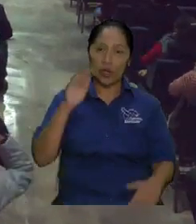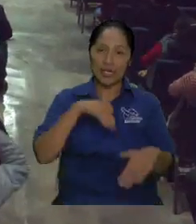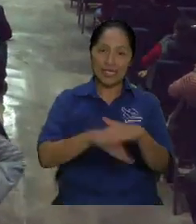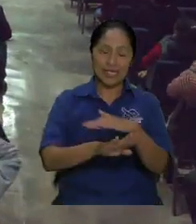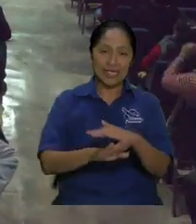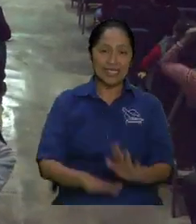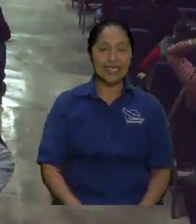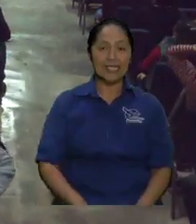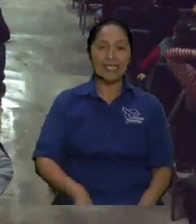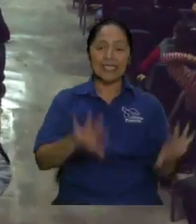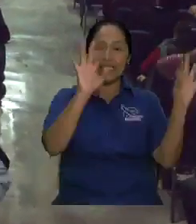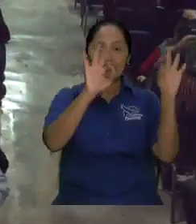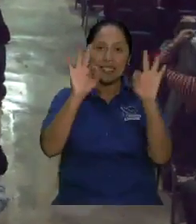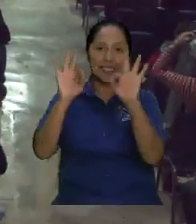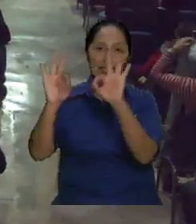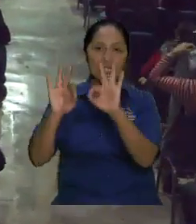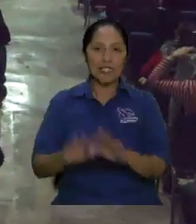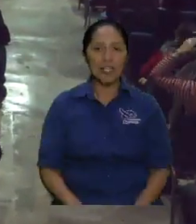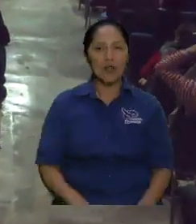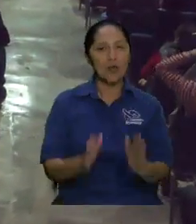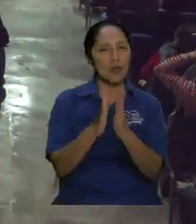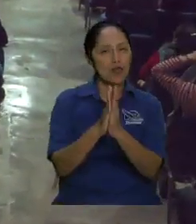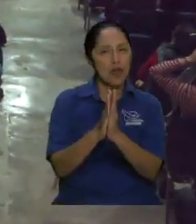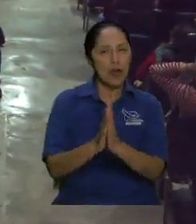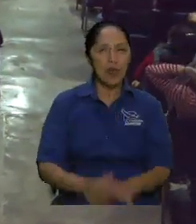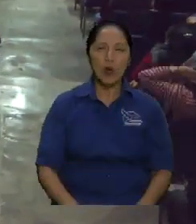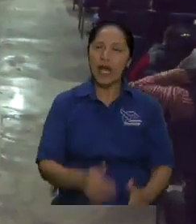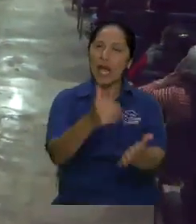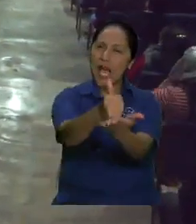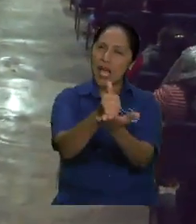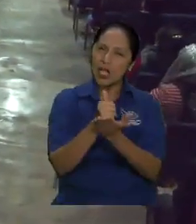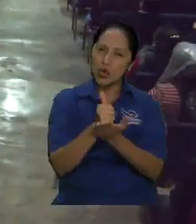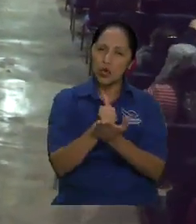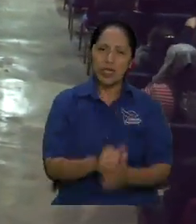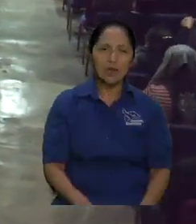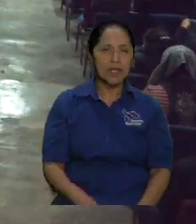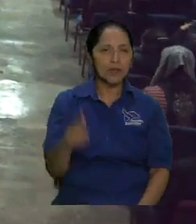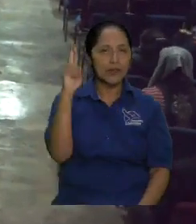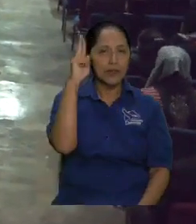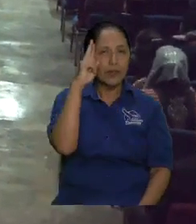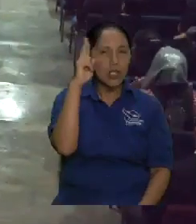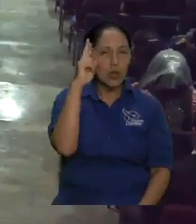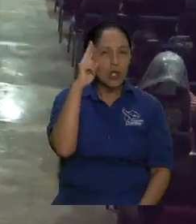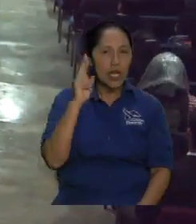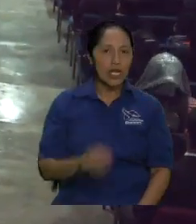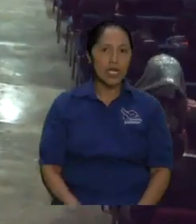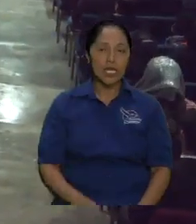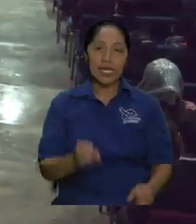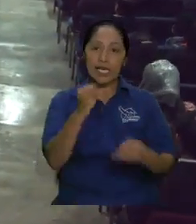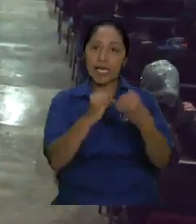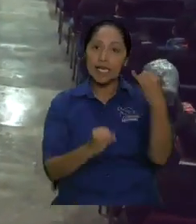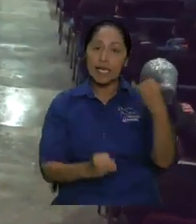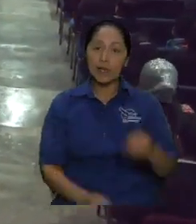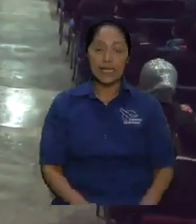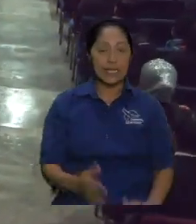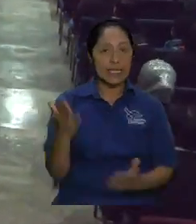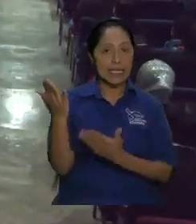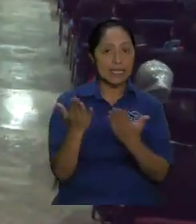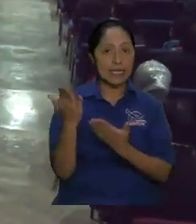mejor dicho, pedirles que me recuerden que al final del servicio tenemos que